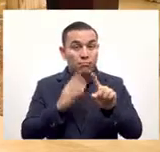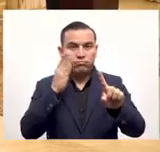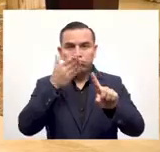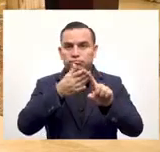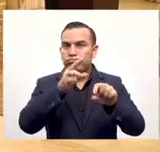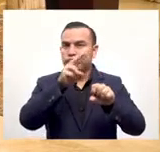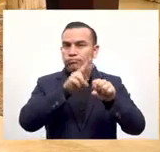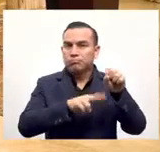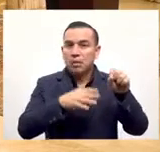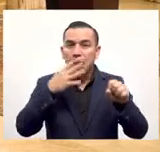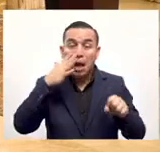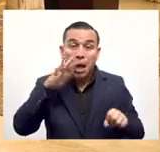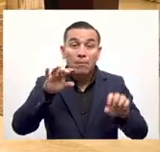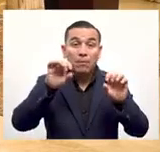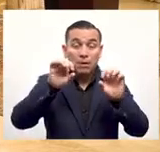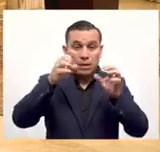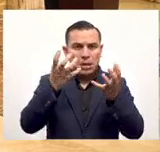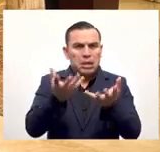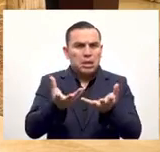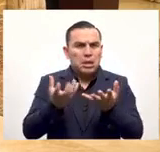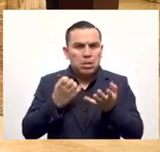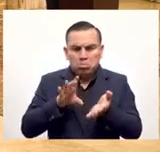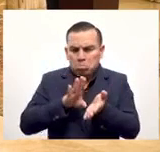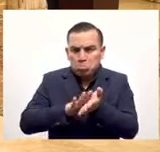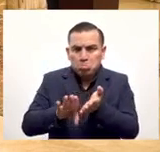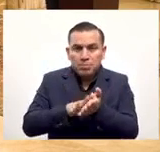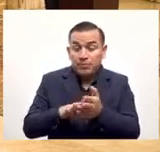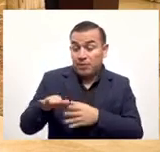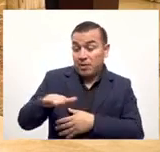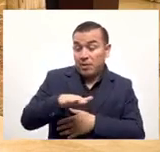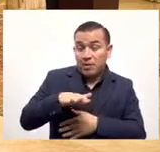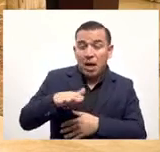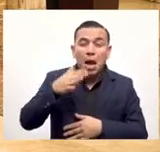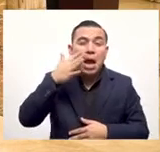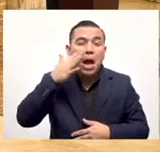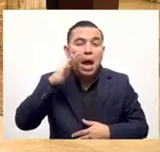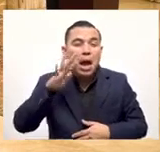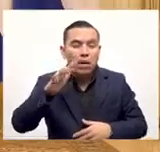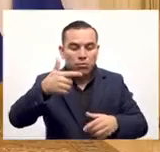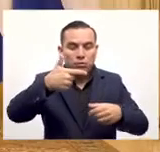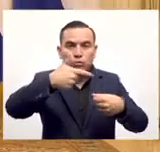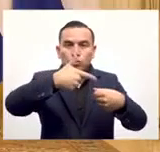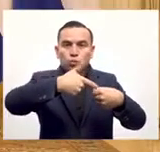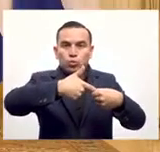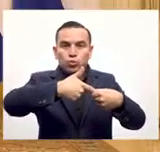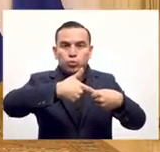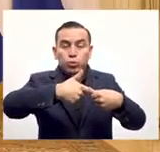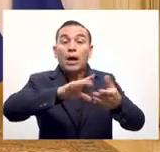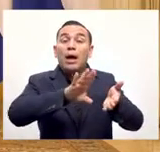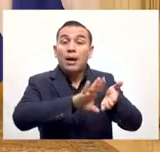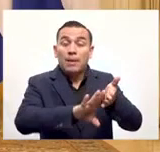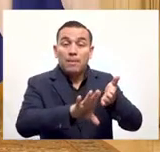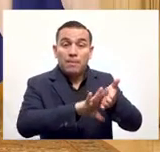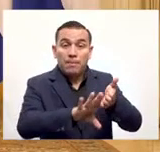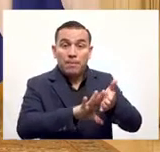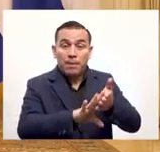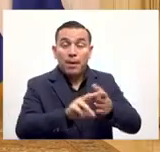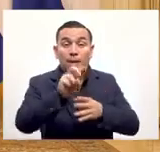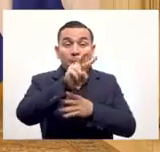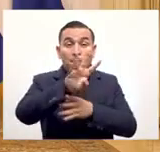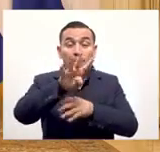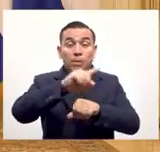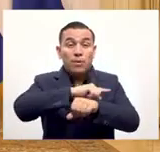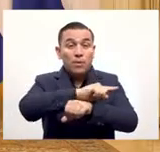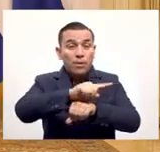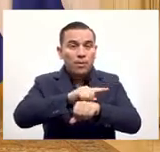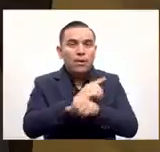y si esa persona quiere consumir esos 20 dólares pues si hay un establecimiento abierto digamos una gasolinera o una farmacia que está